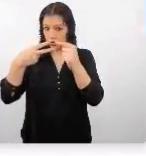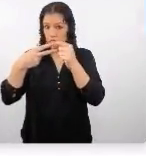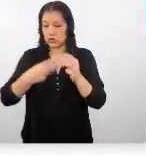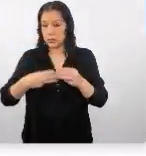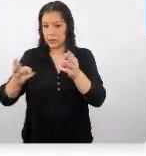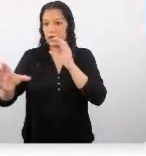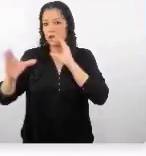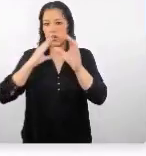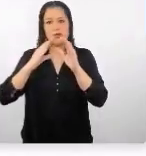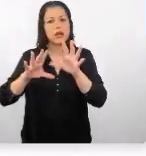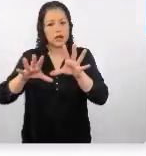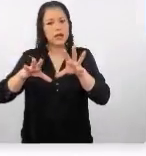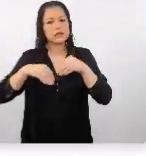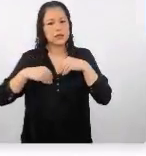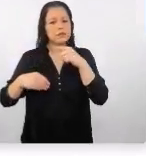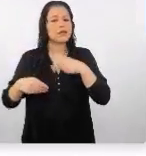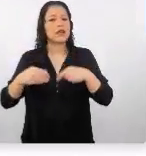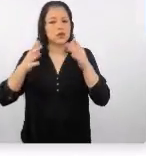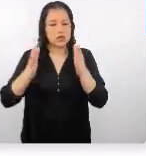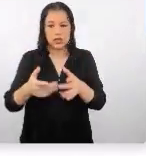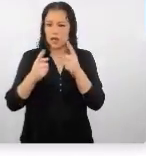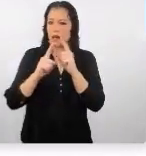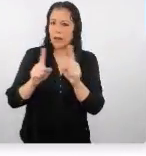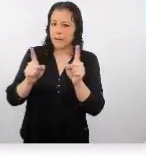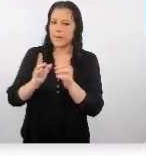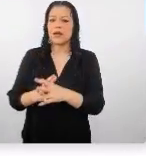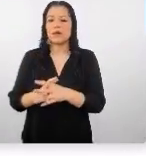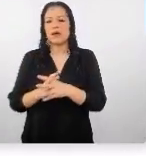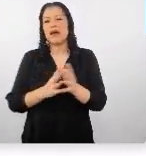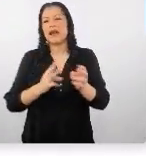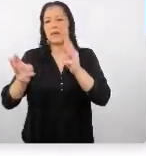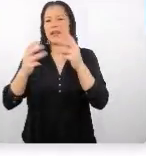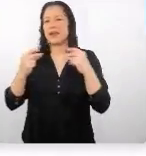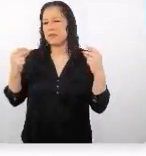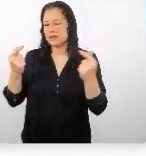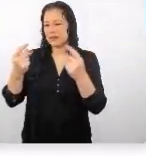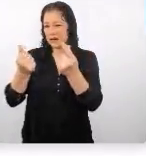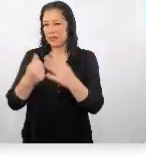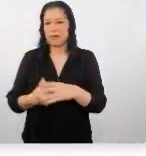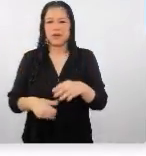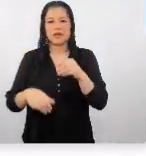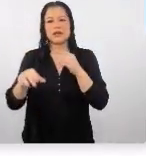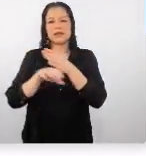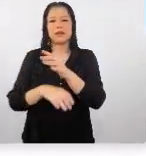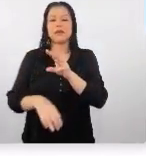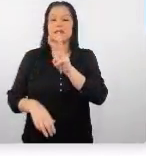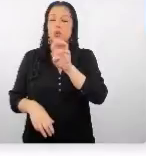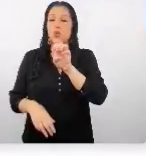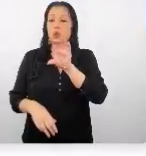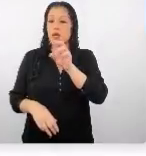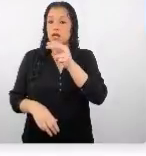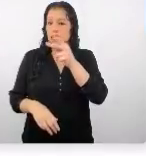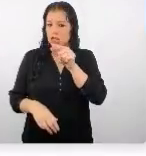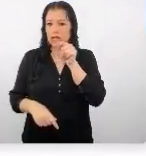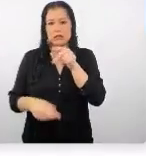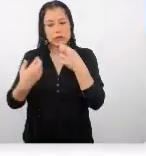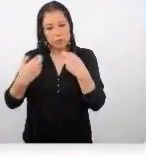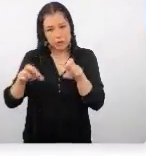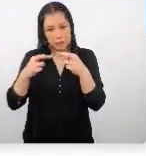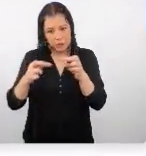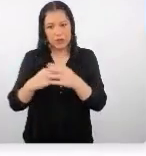comunicación más aceptados pero obviamente la manera más rápida es a través de wechat wechat te permite